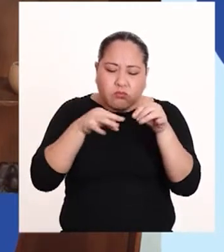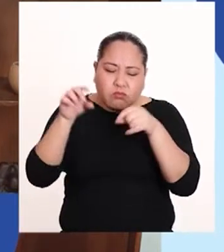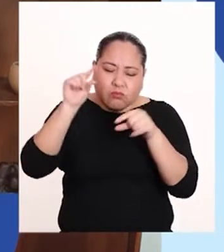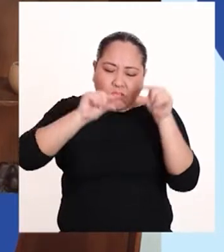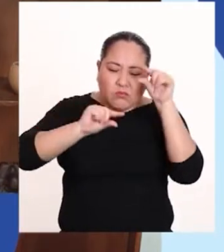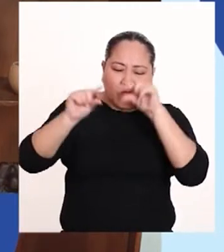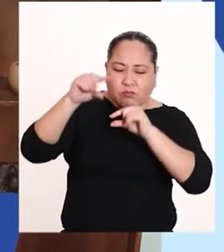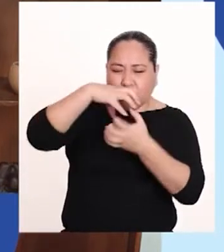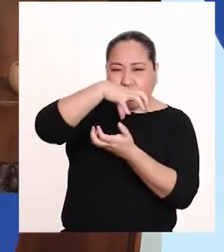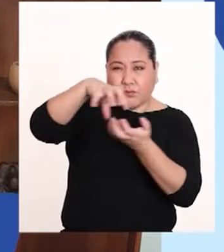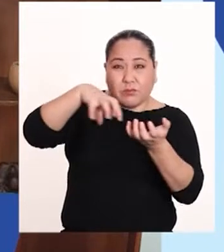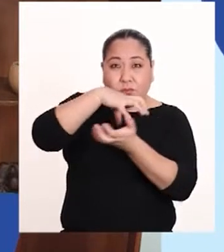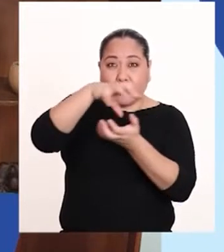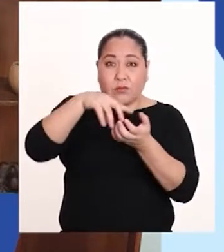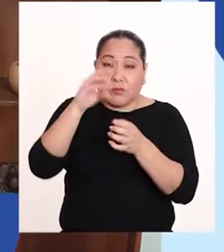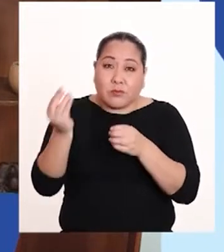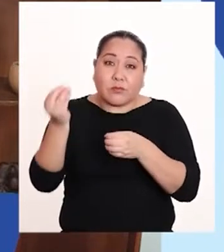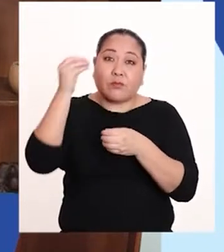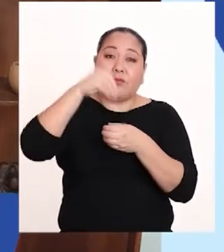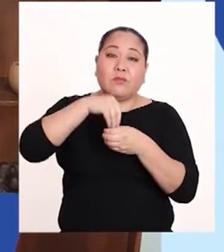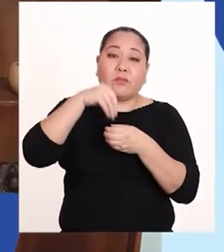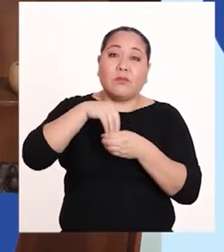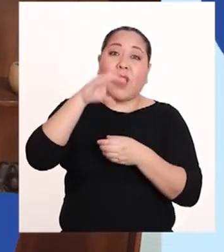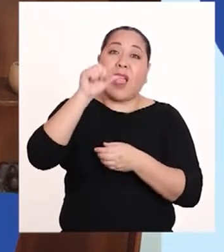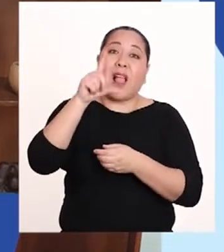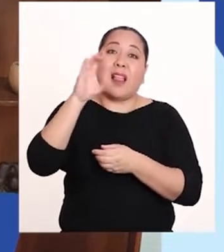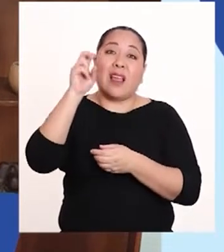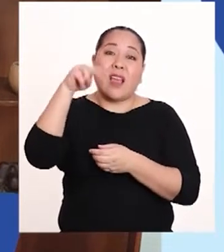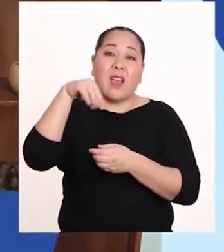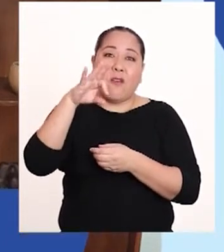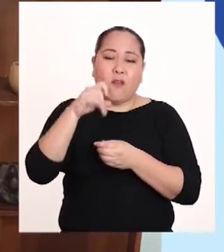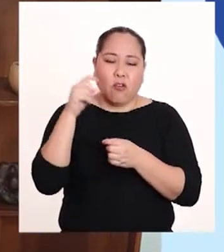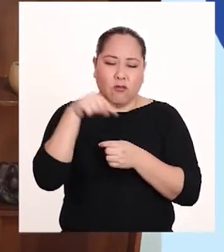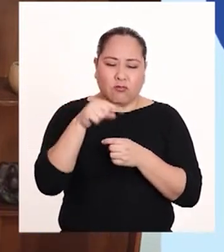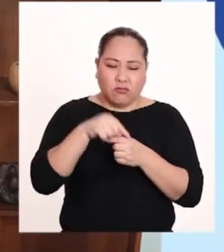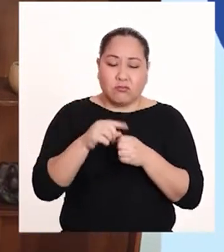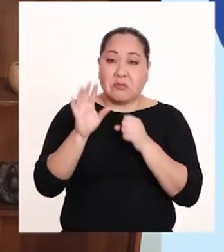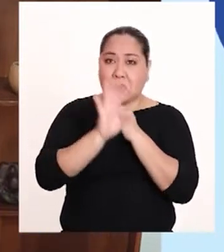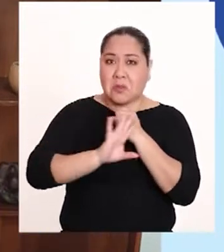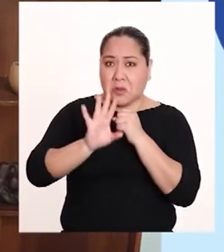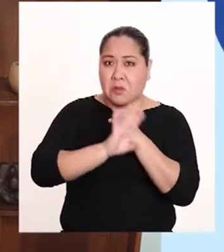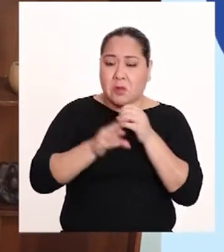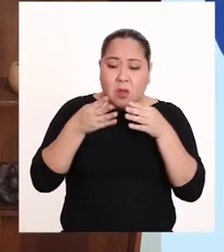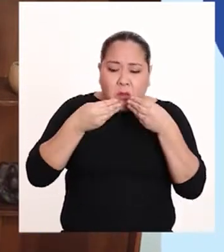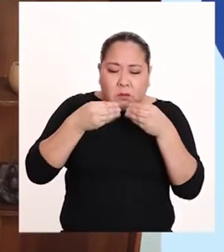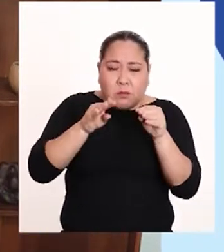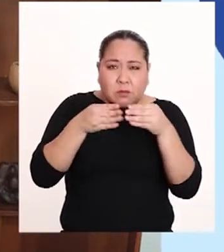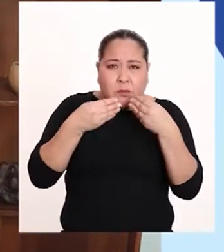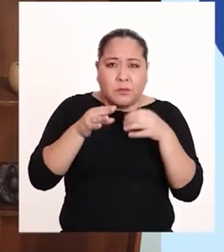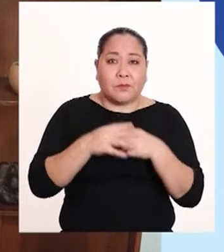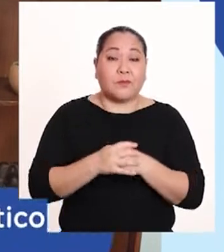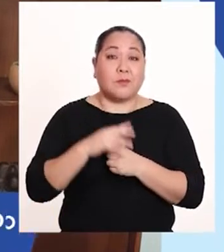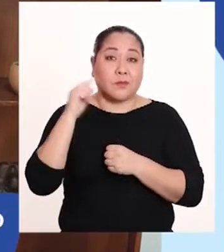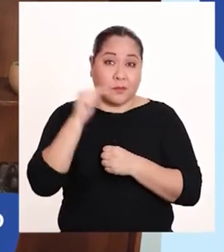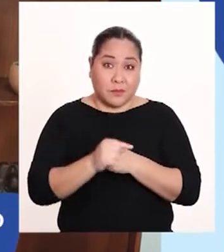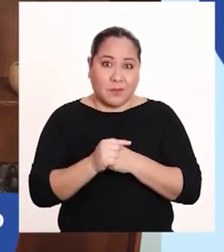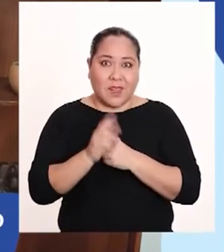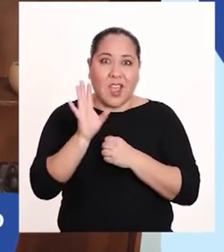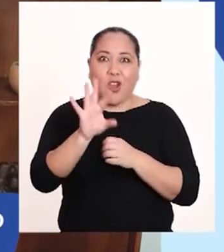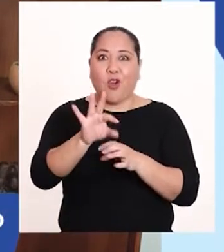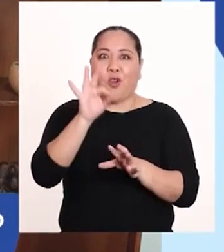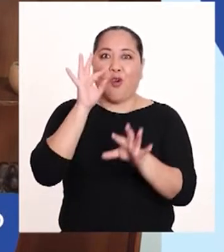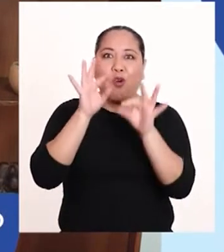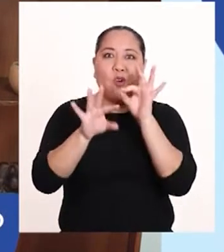de etanol y eteretílico y añadió alcanfor para hacerla más segura y maleable. Así,